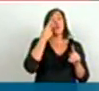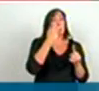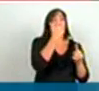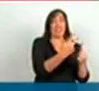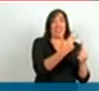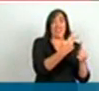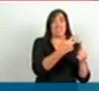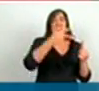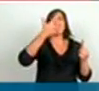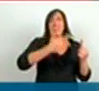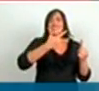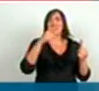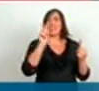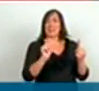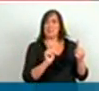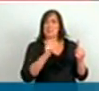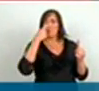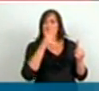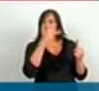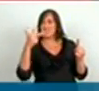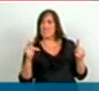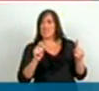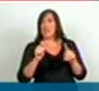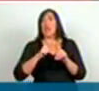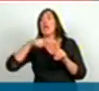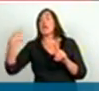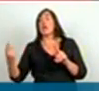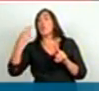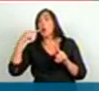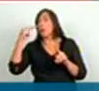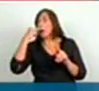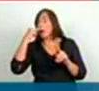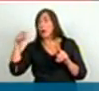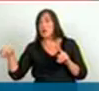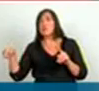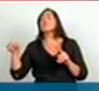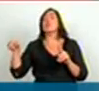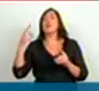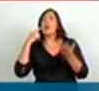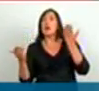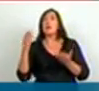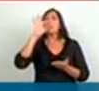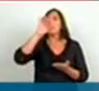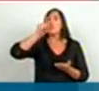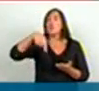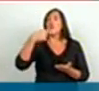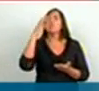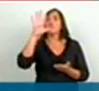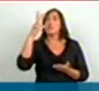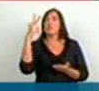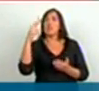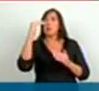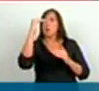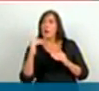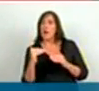al tercer trimestre del 2011, del 0,53 al 0